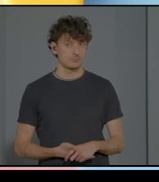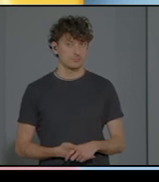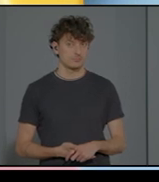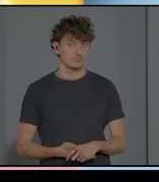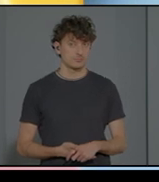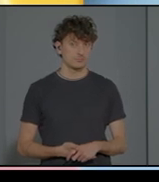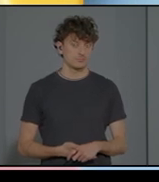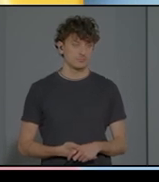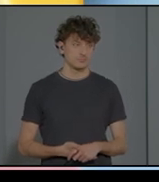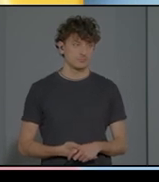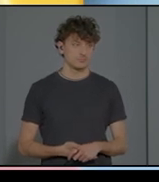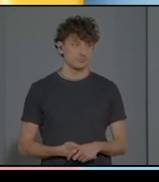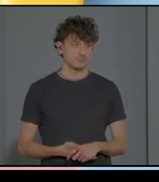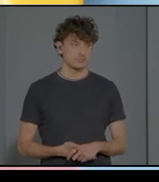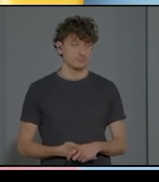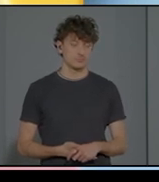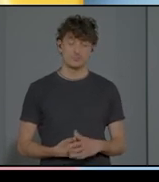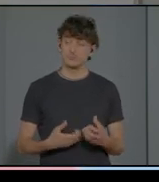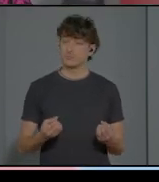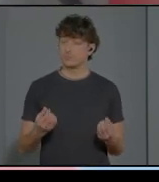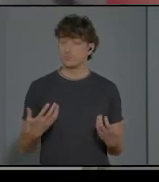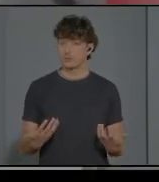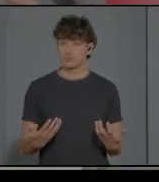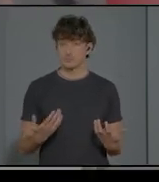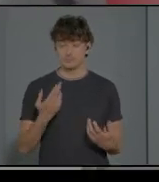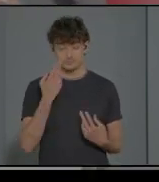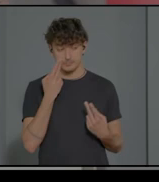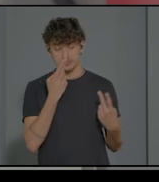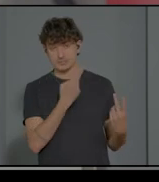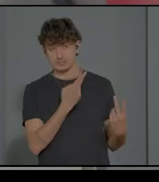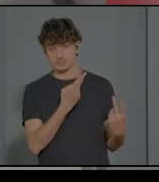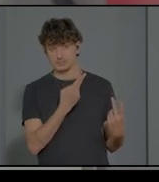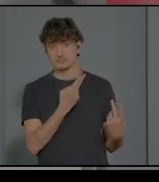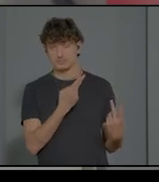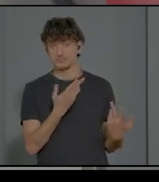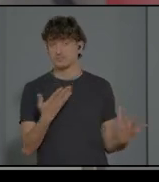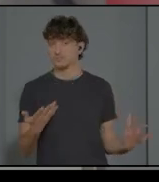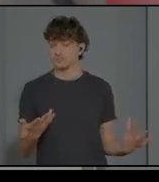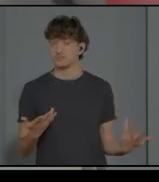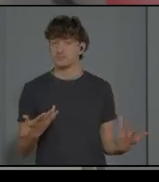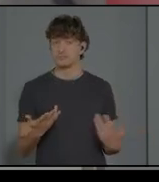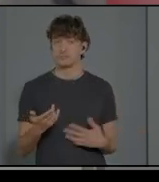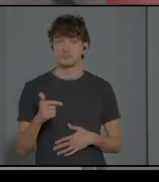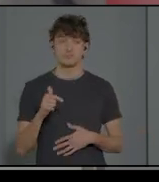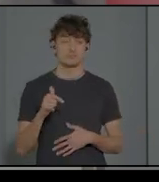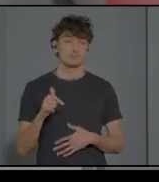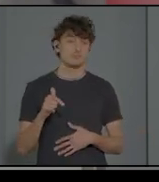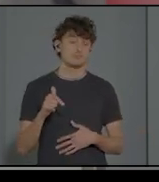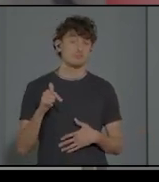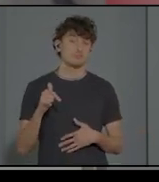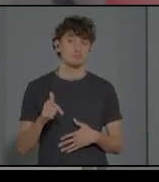Bueno, como pueden ver, aquí no hay mucha simbolización, pero sí que hay interacciones, es decir, el tiempo